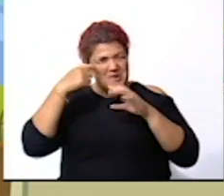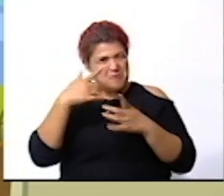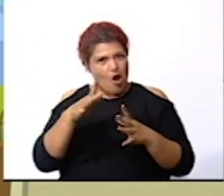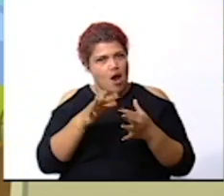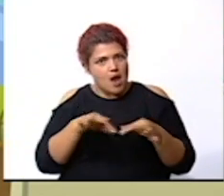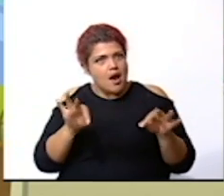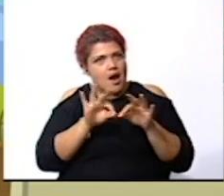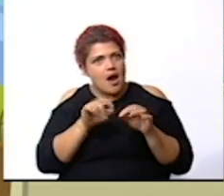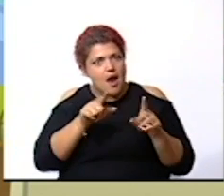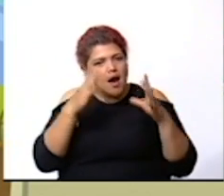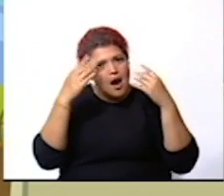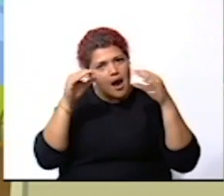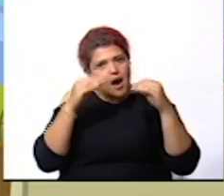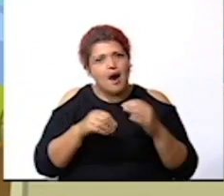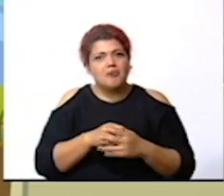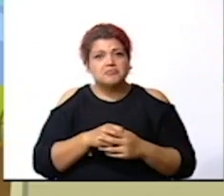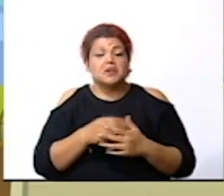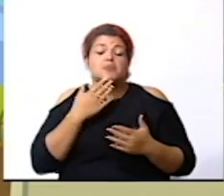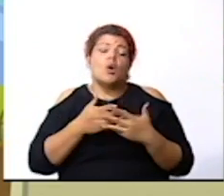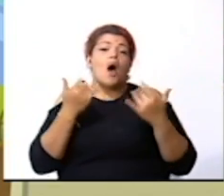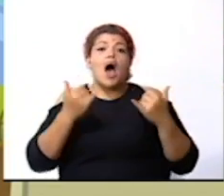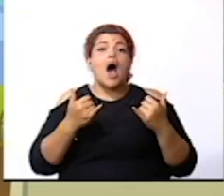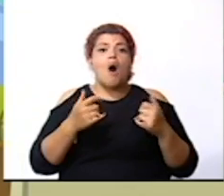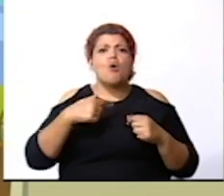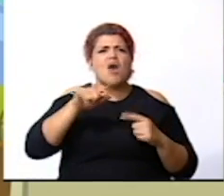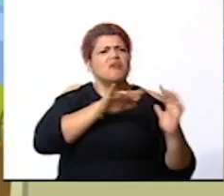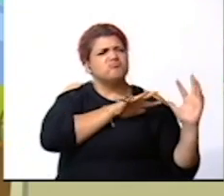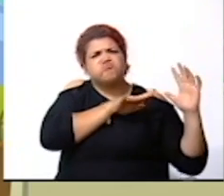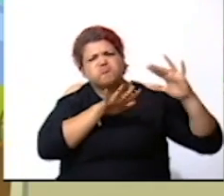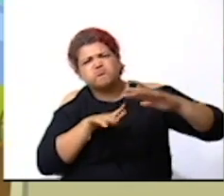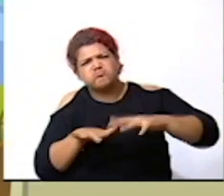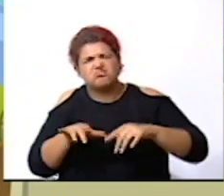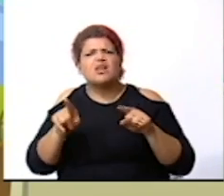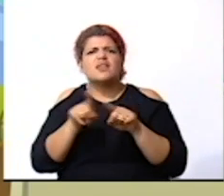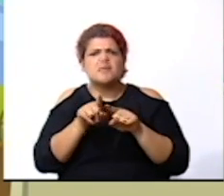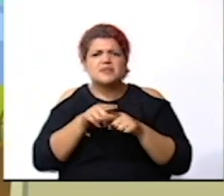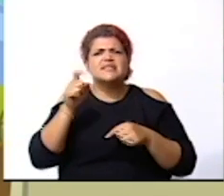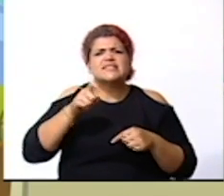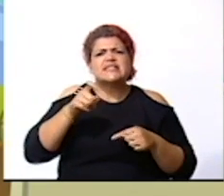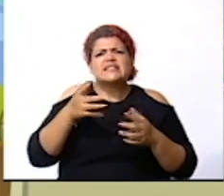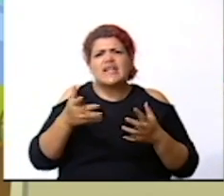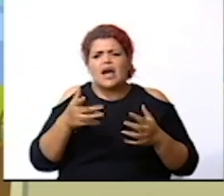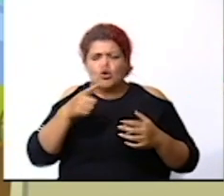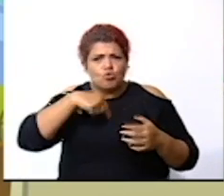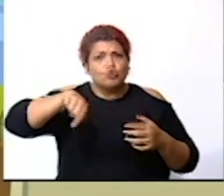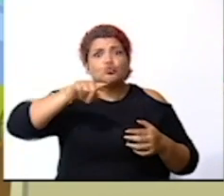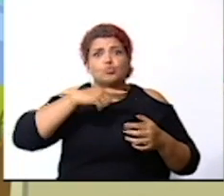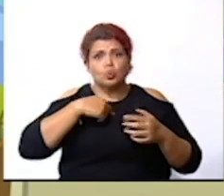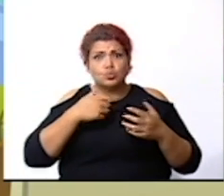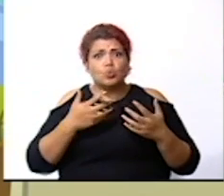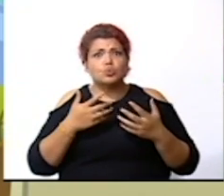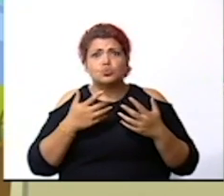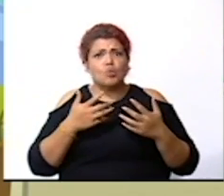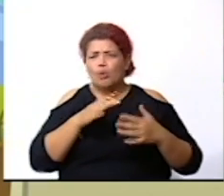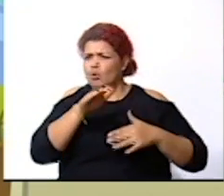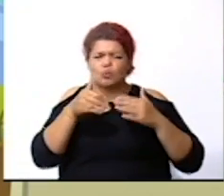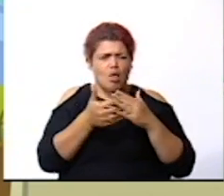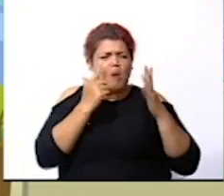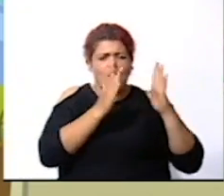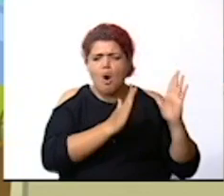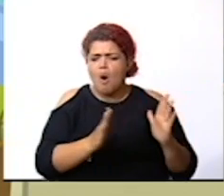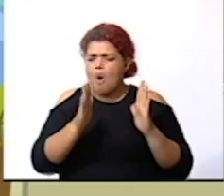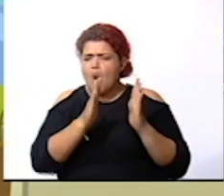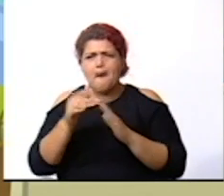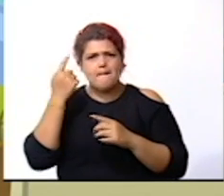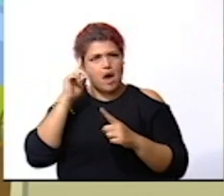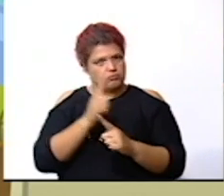bueno ahora esto de los deslizamientos también requiere de parte de nosotros toda una organización